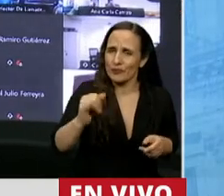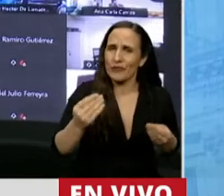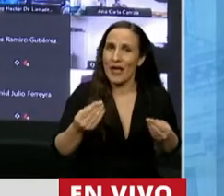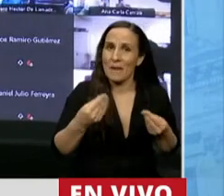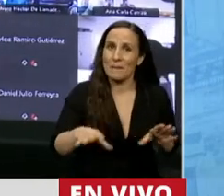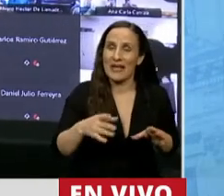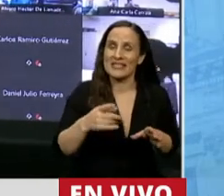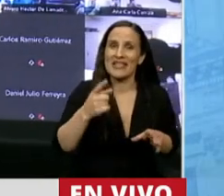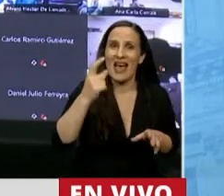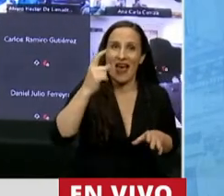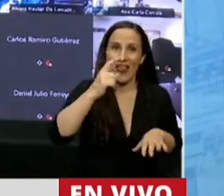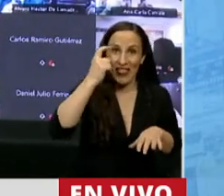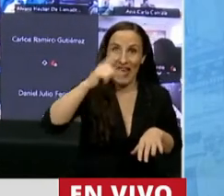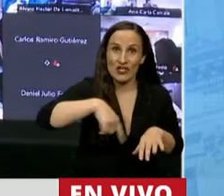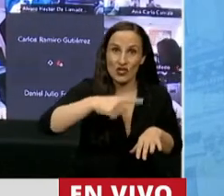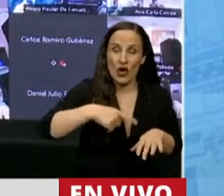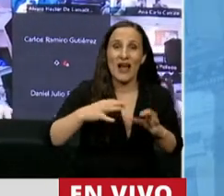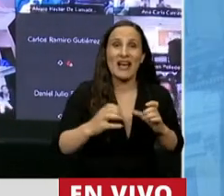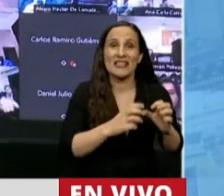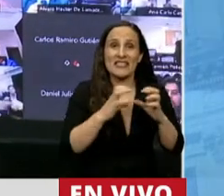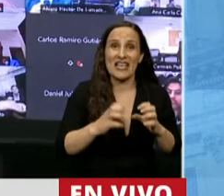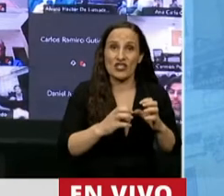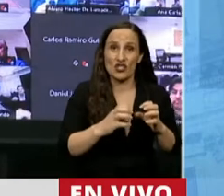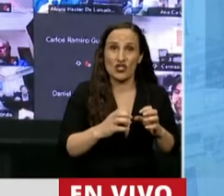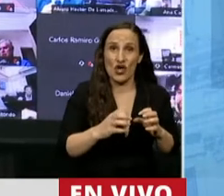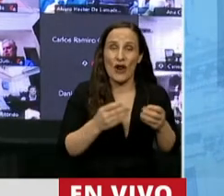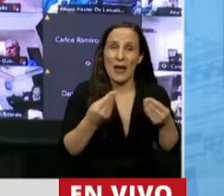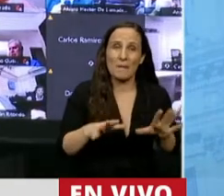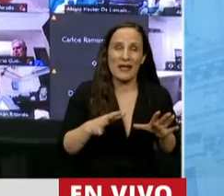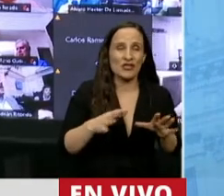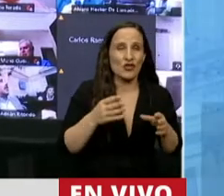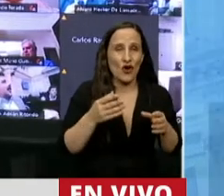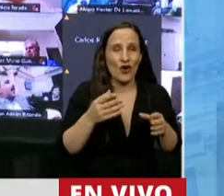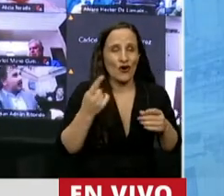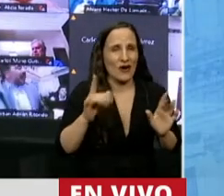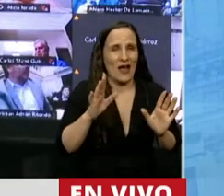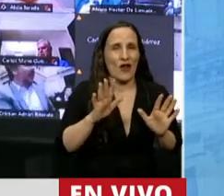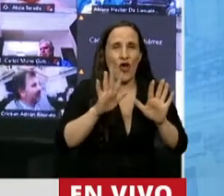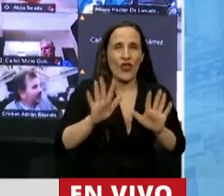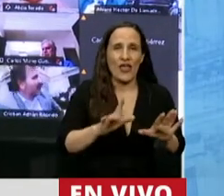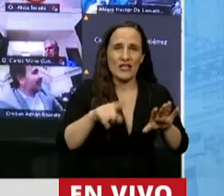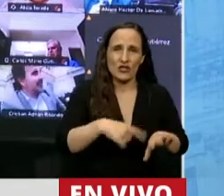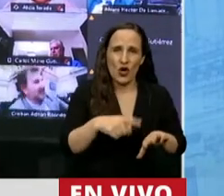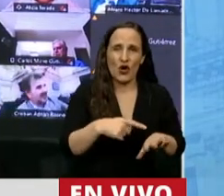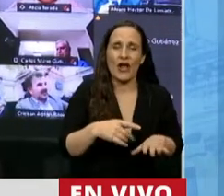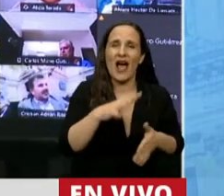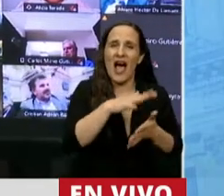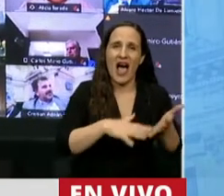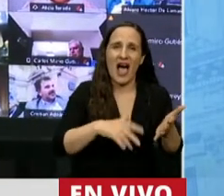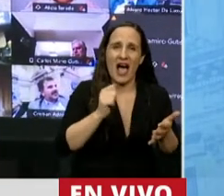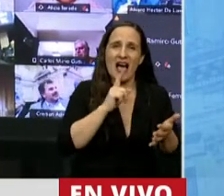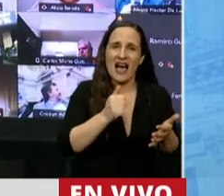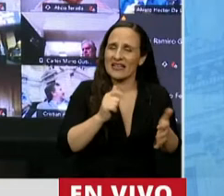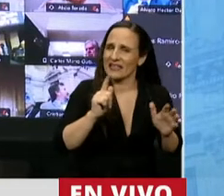empezamos hace más de 10 horas una sesión de manera irregular. Pasaron 10 horas y todavía no aparece el acta.